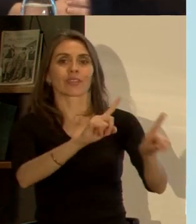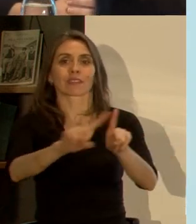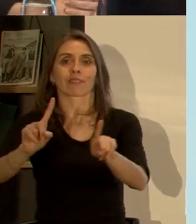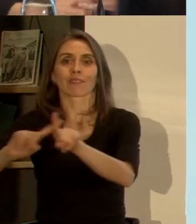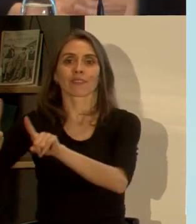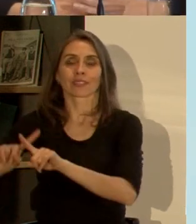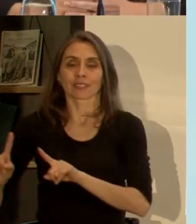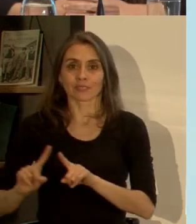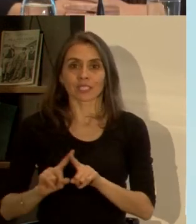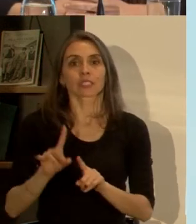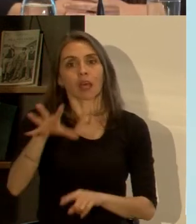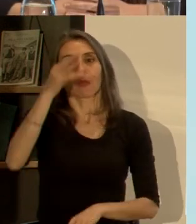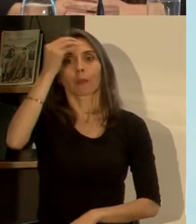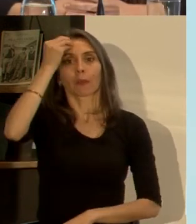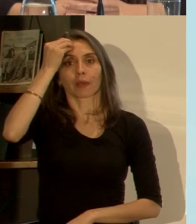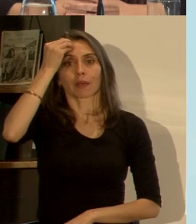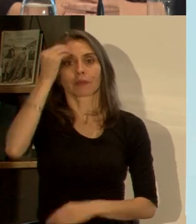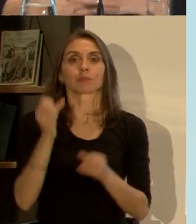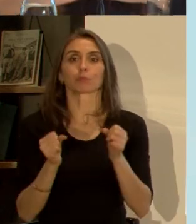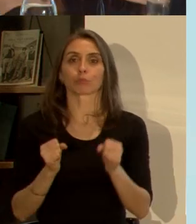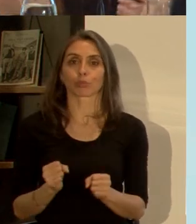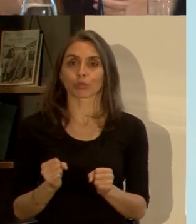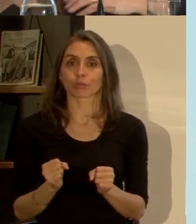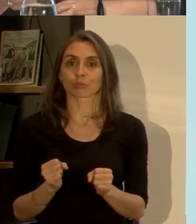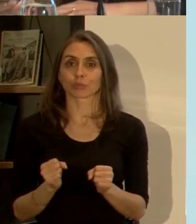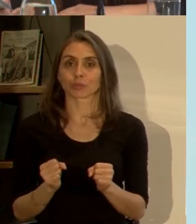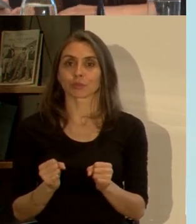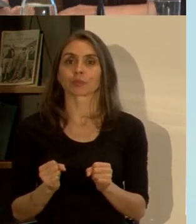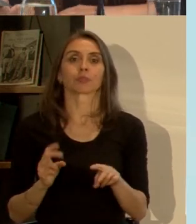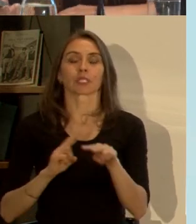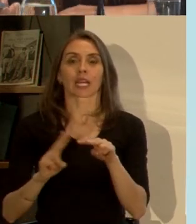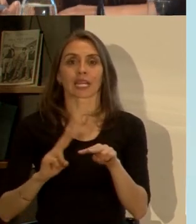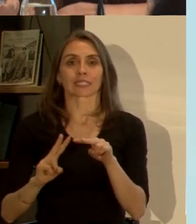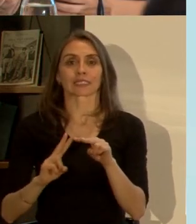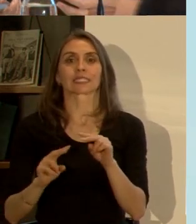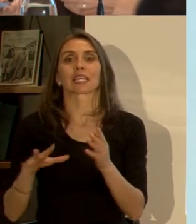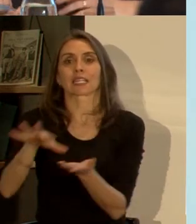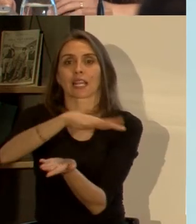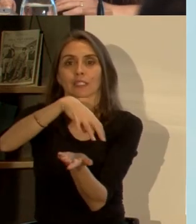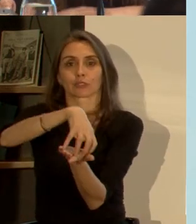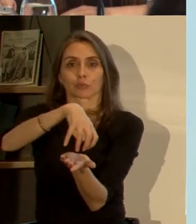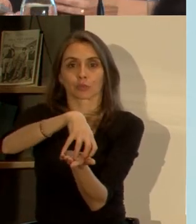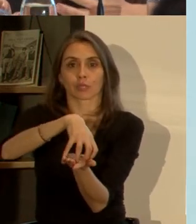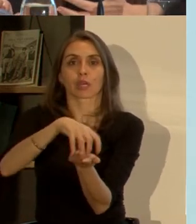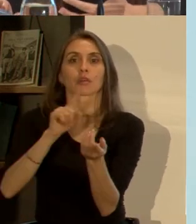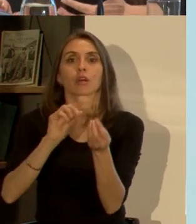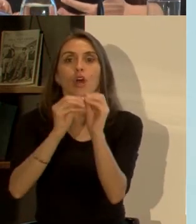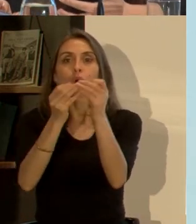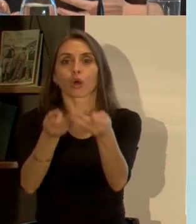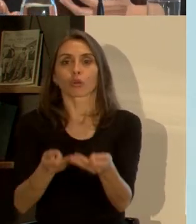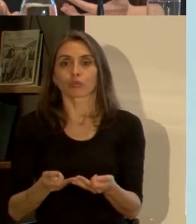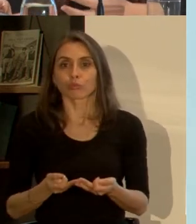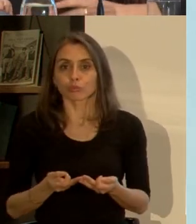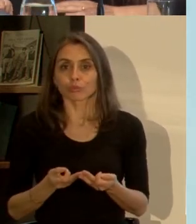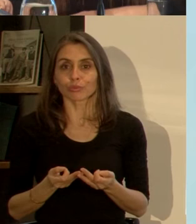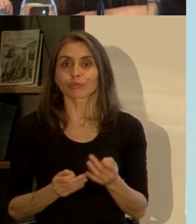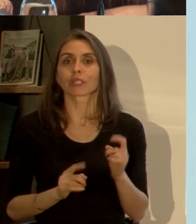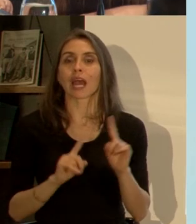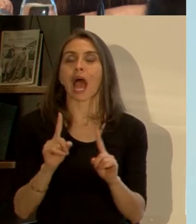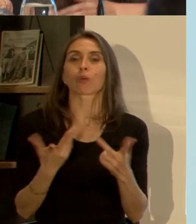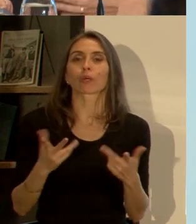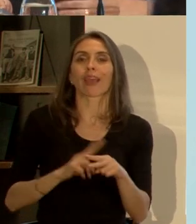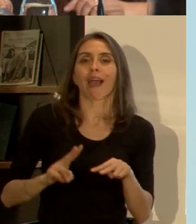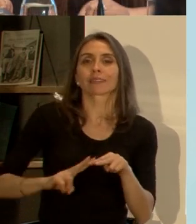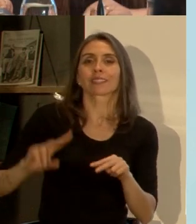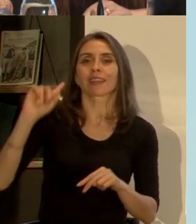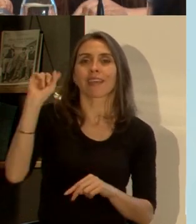nosotros tener presente para poder realmente construir este tipo de ciudades entonces como conclusión solamente algunas acciones